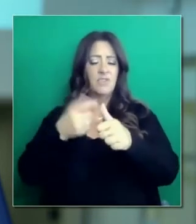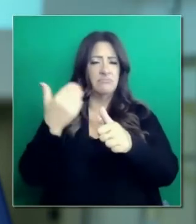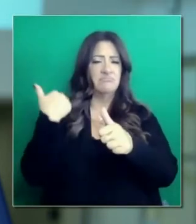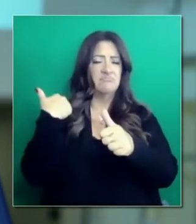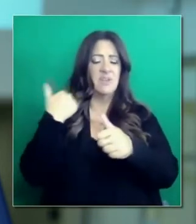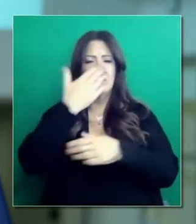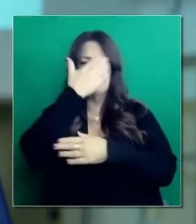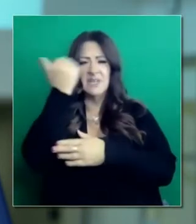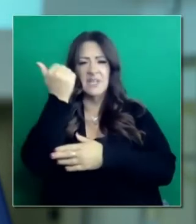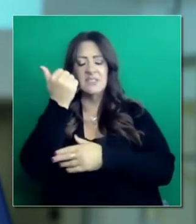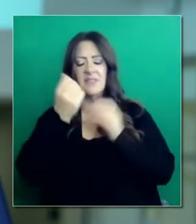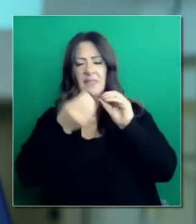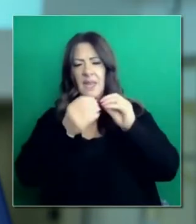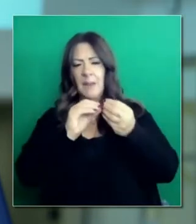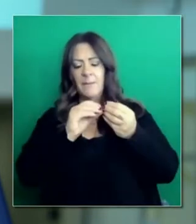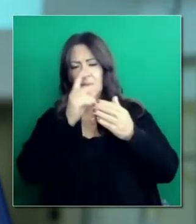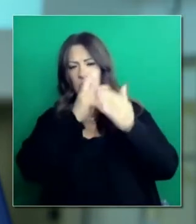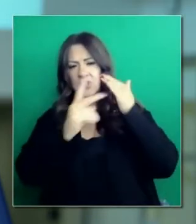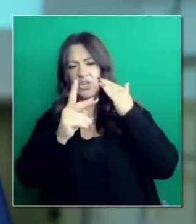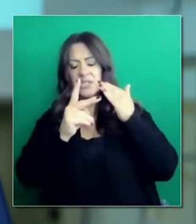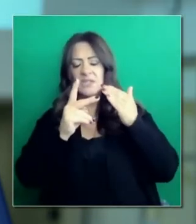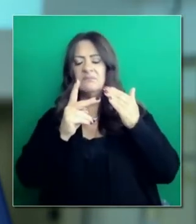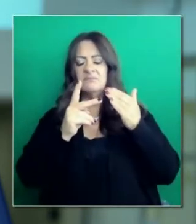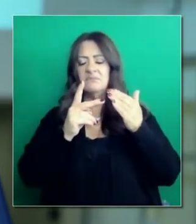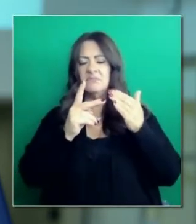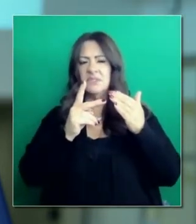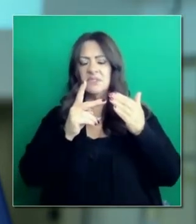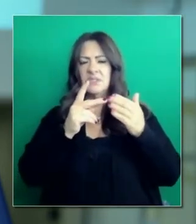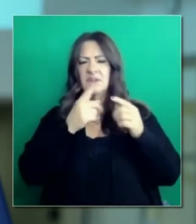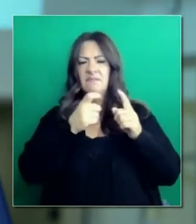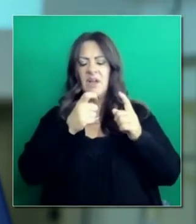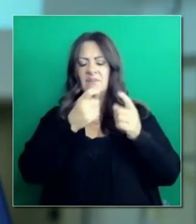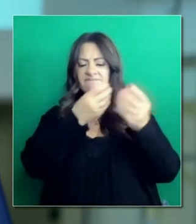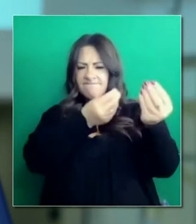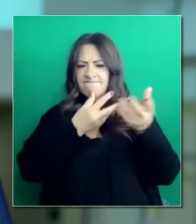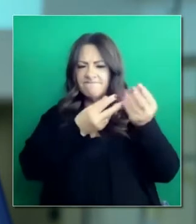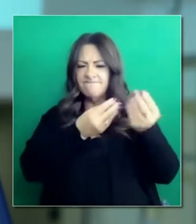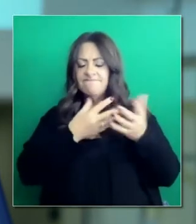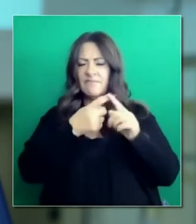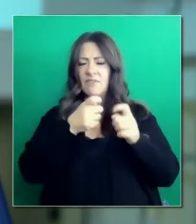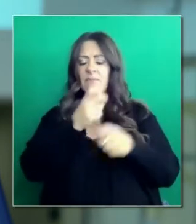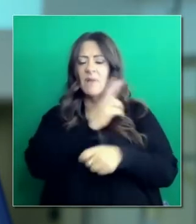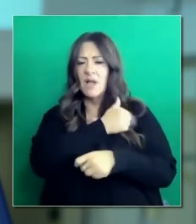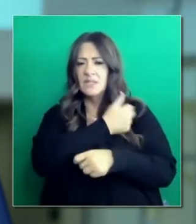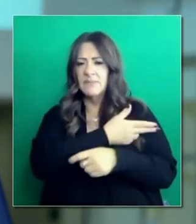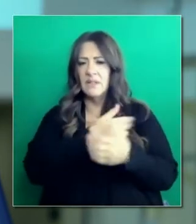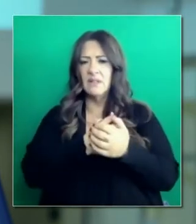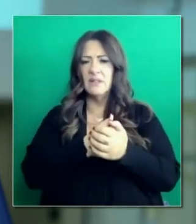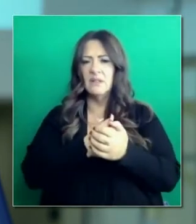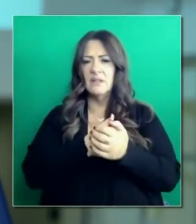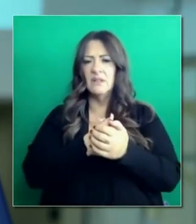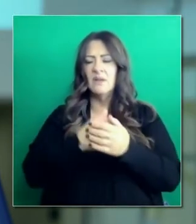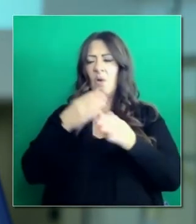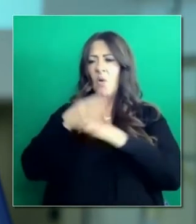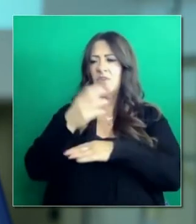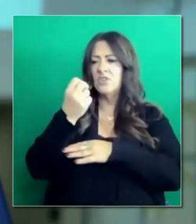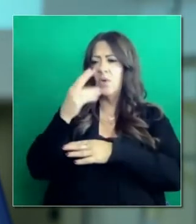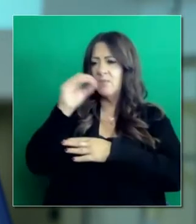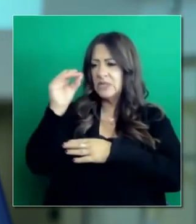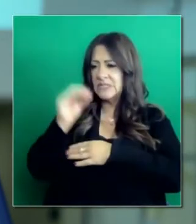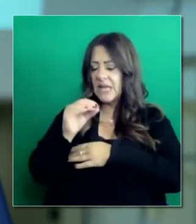basado en las condiciones actuales. Ya me he escuchado antes hablando de en dos semanas 12%